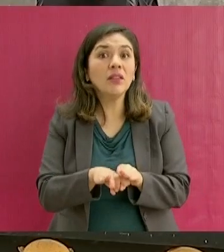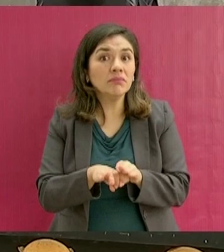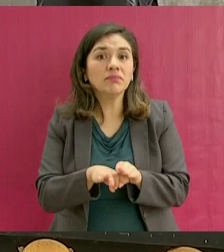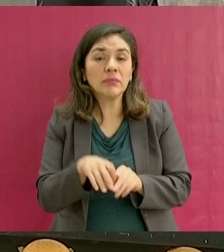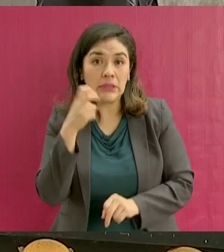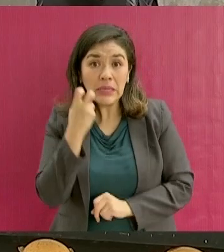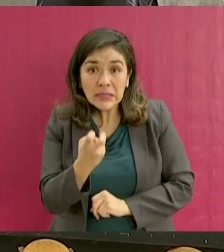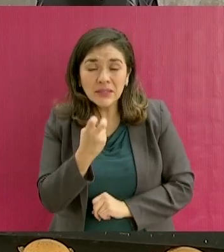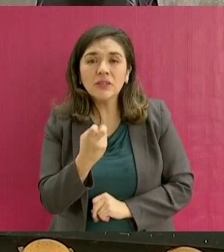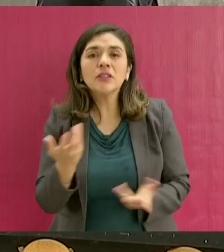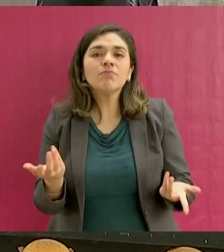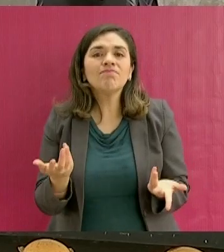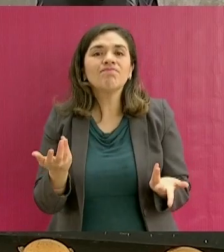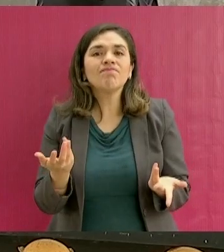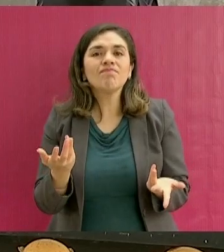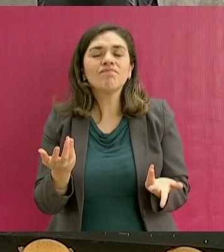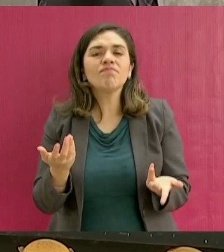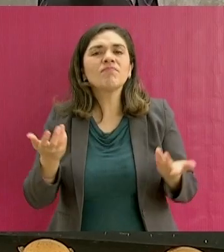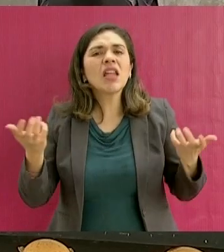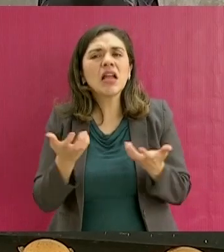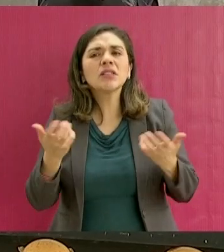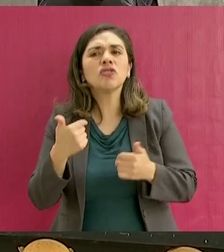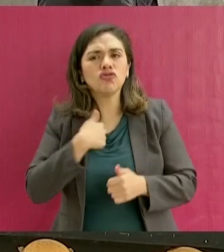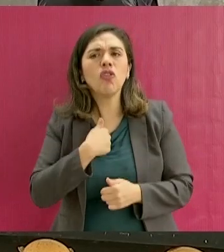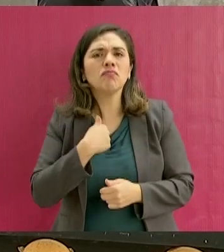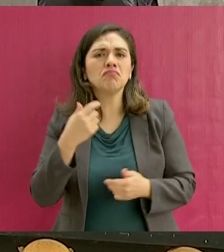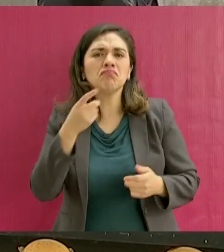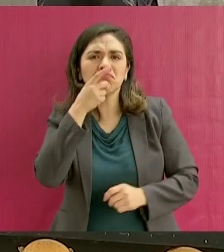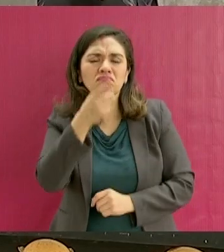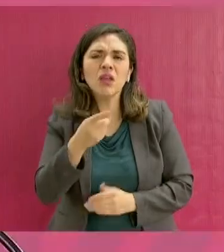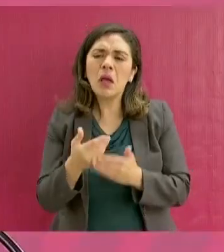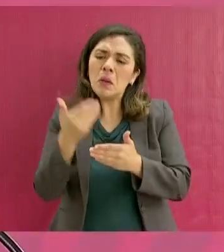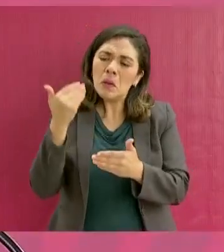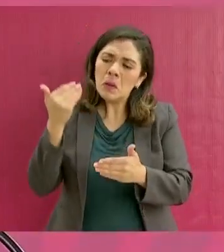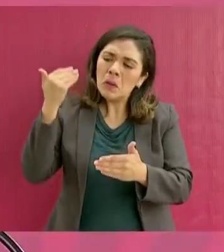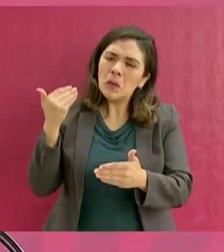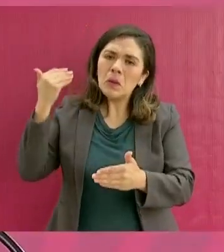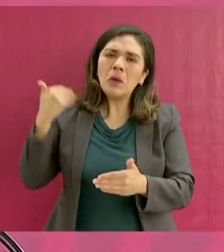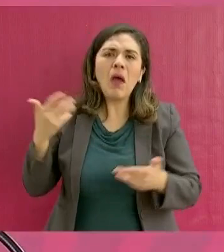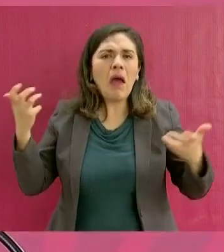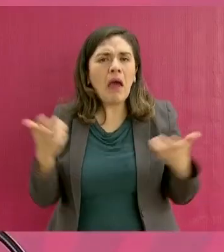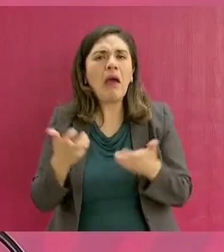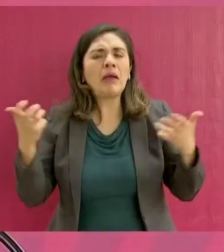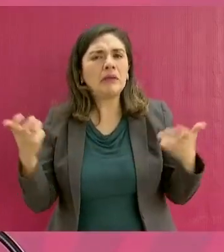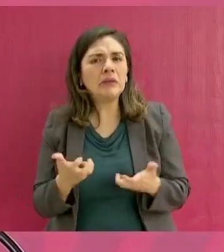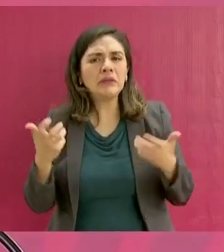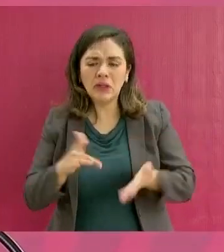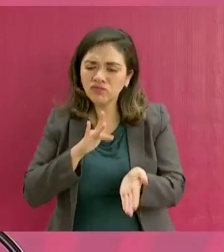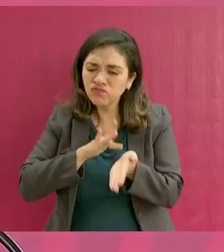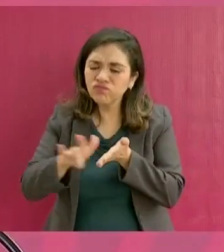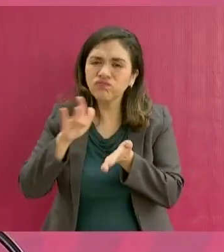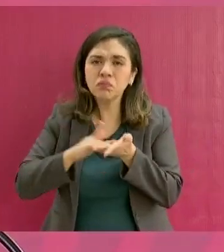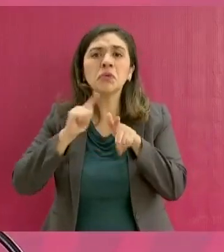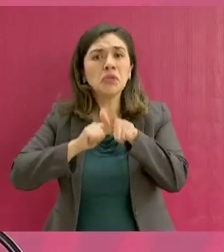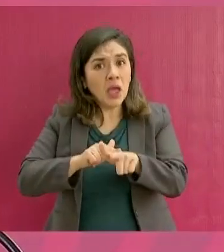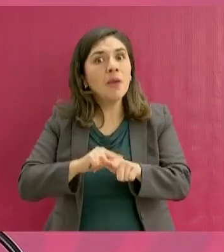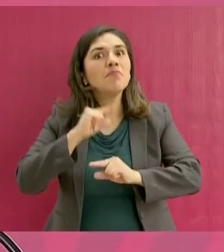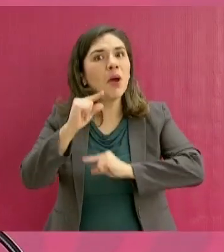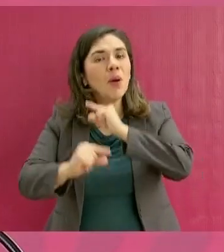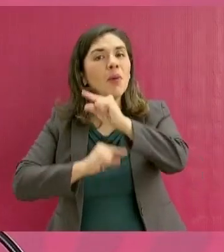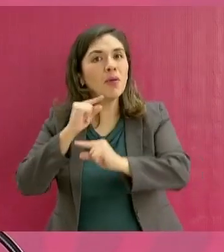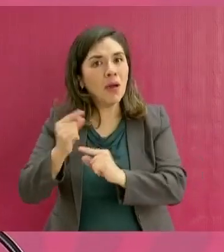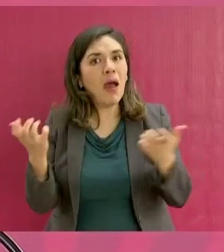Esto lo hemos venido haciendo y se está logrando